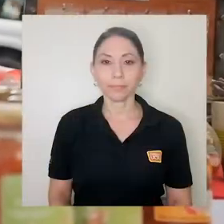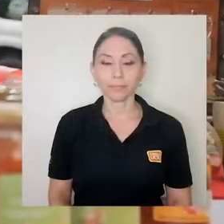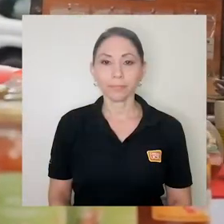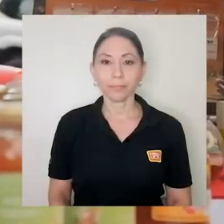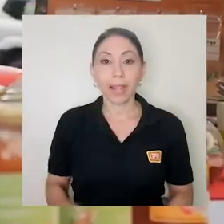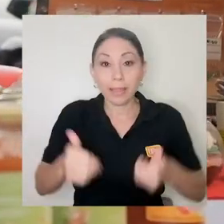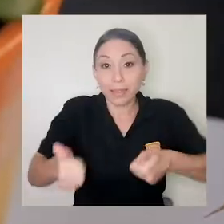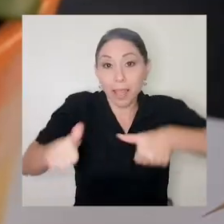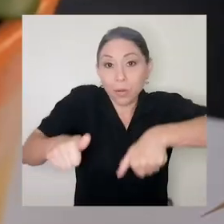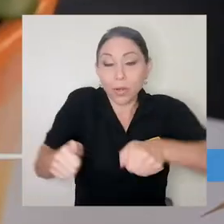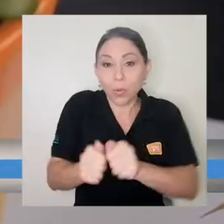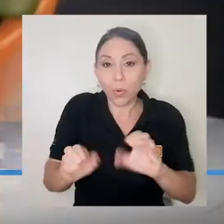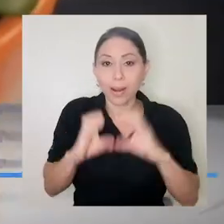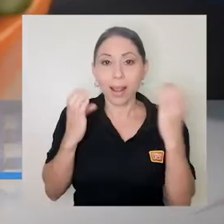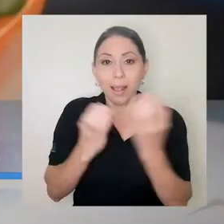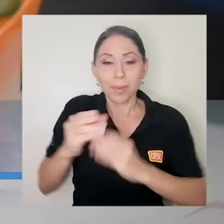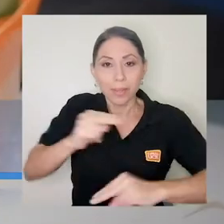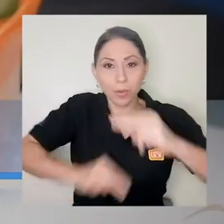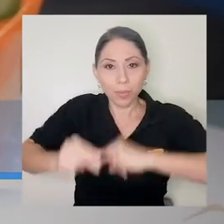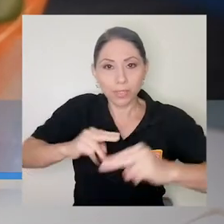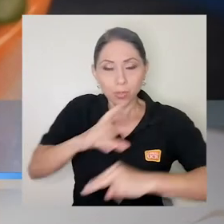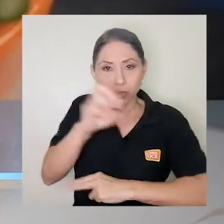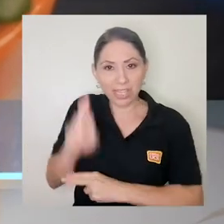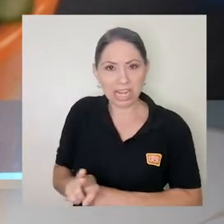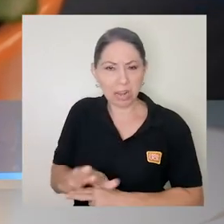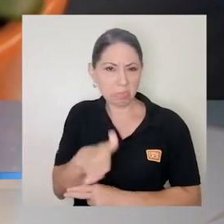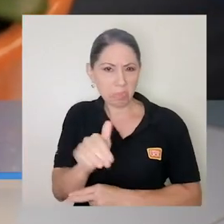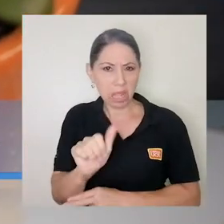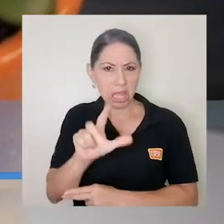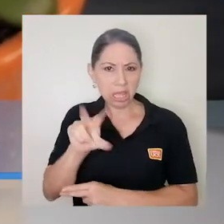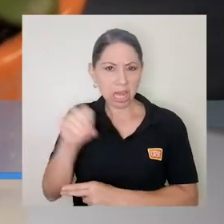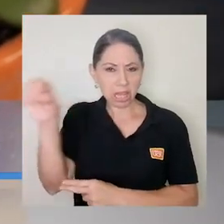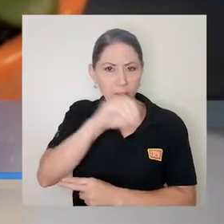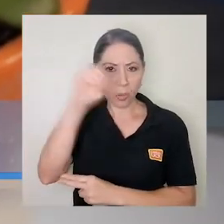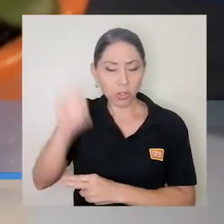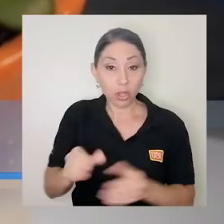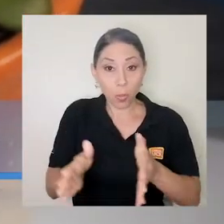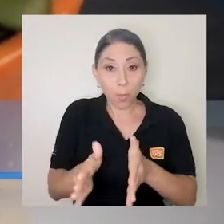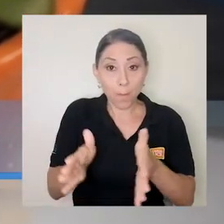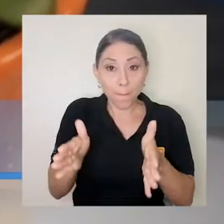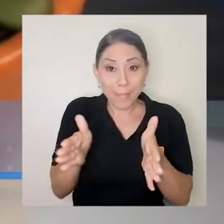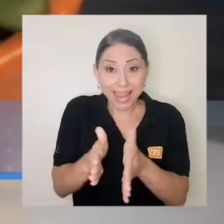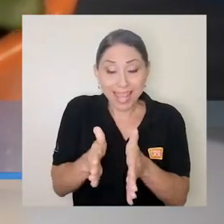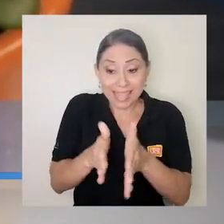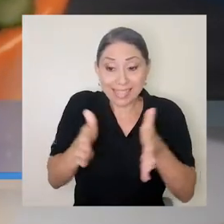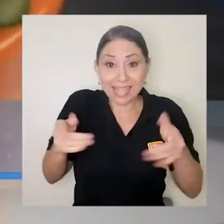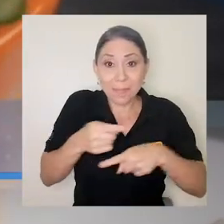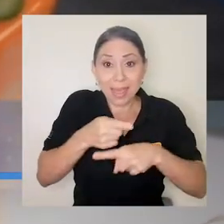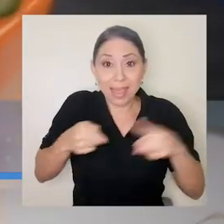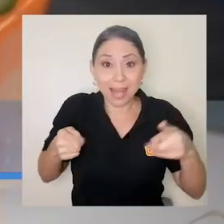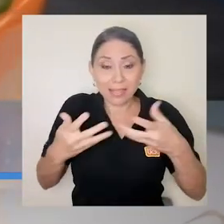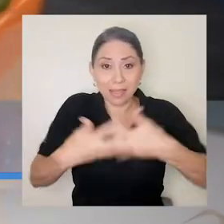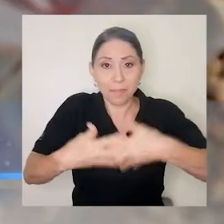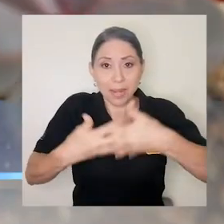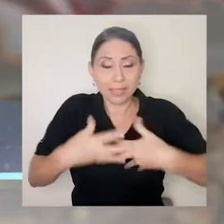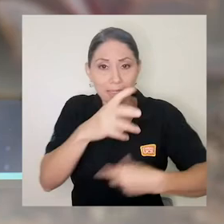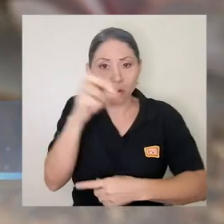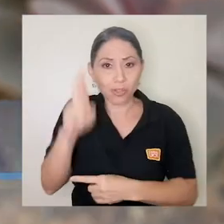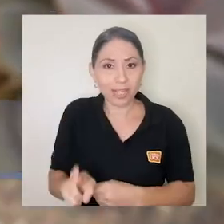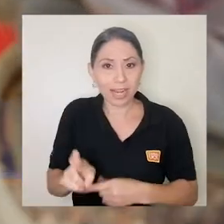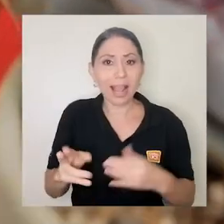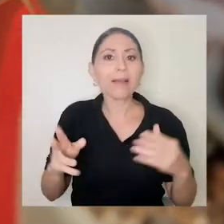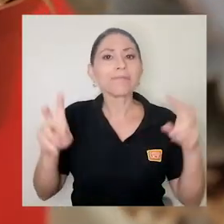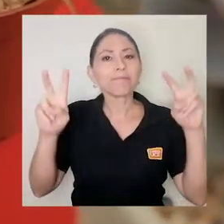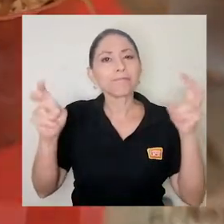De acuerdo con la Cámara de Comercio de Costa Rica, cerca de un 30% de las pequeñas y medianas empresas en nuestro país han